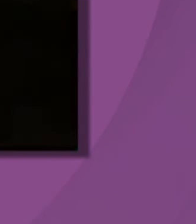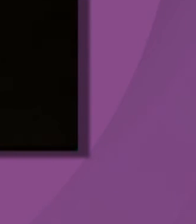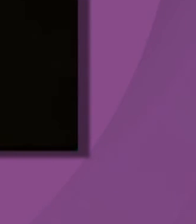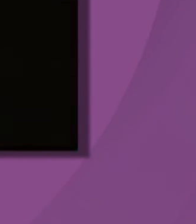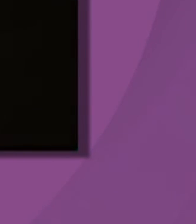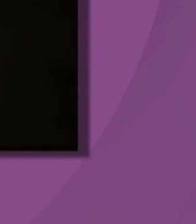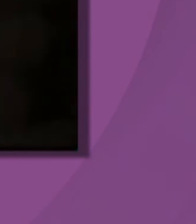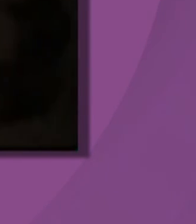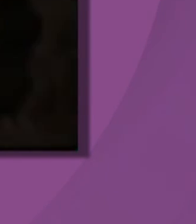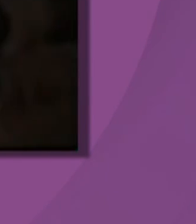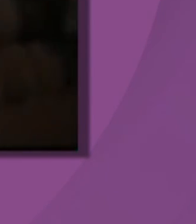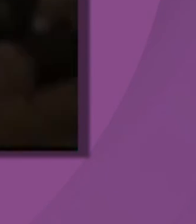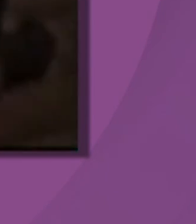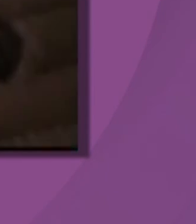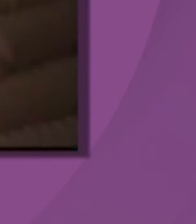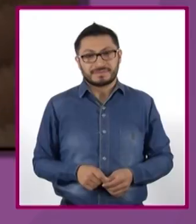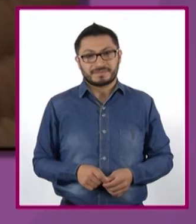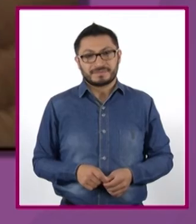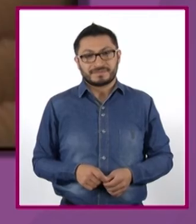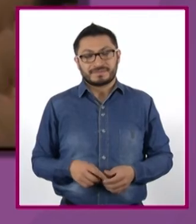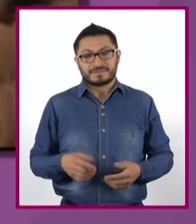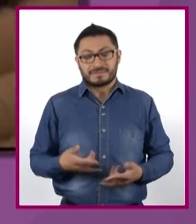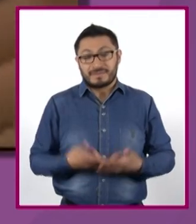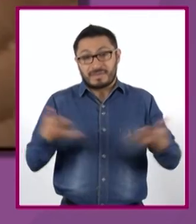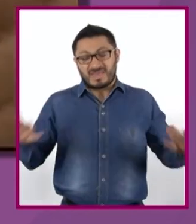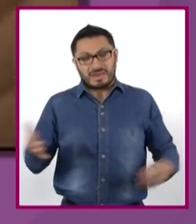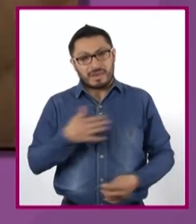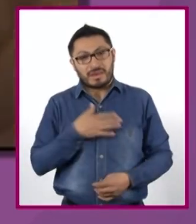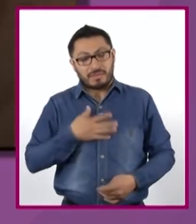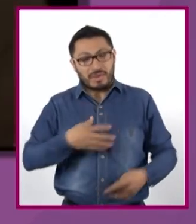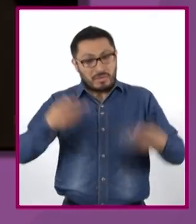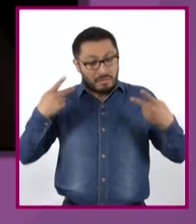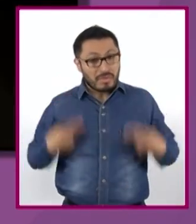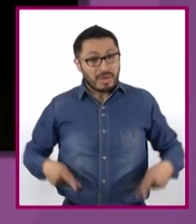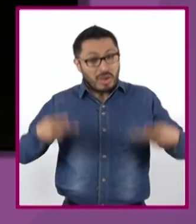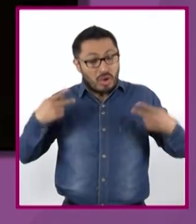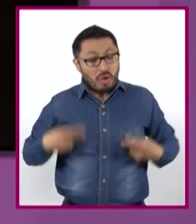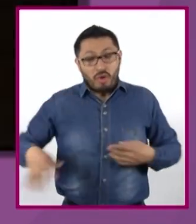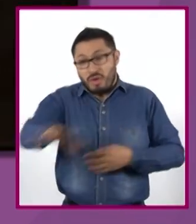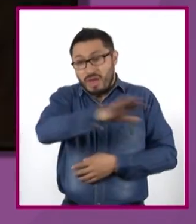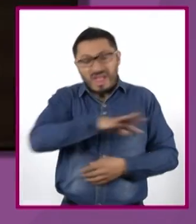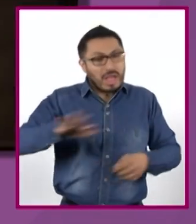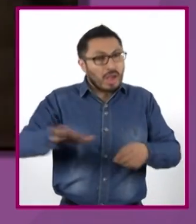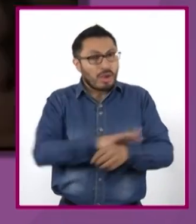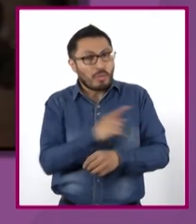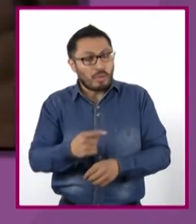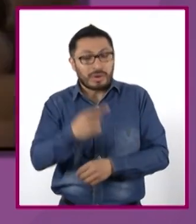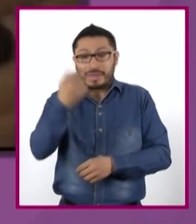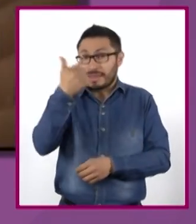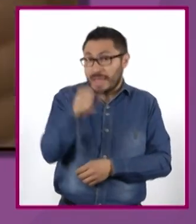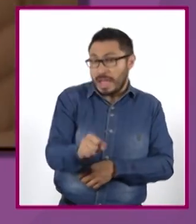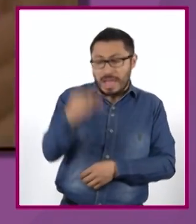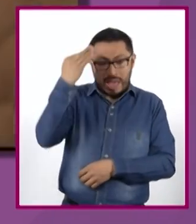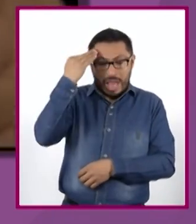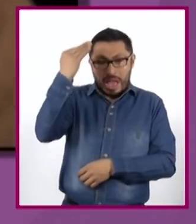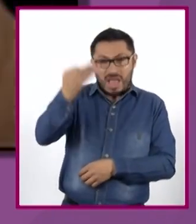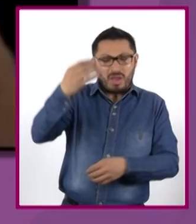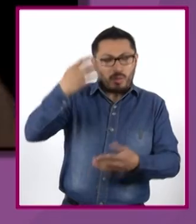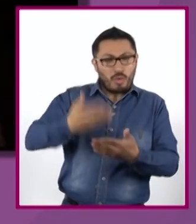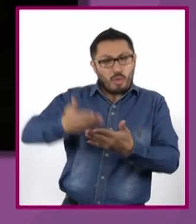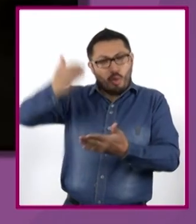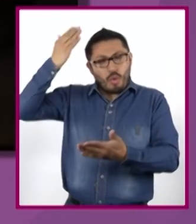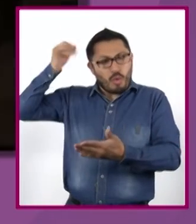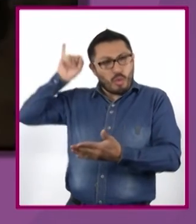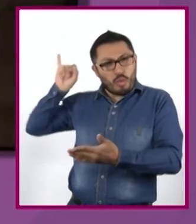mi historia es de personajes y de personas porque para mí así se marca el tiempo, el pasado lejano,